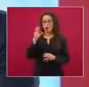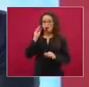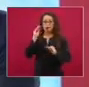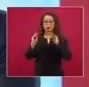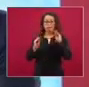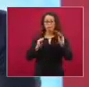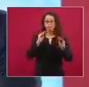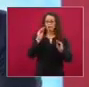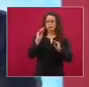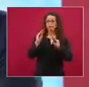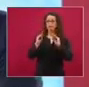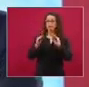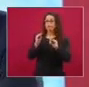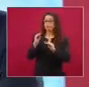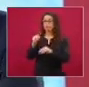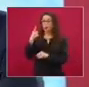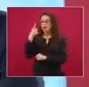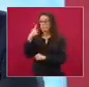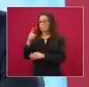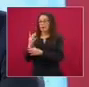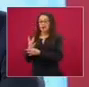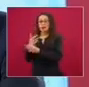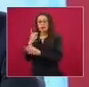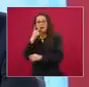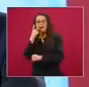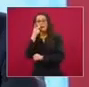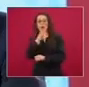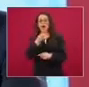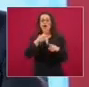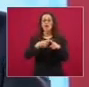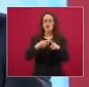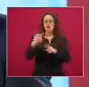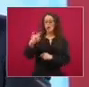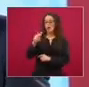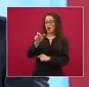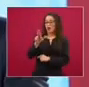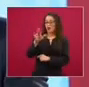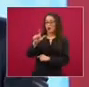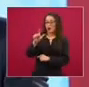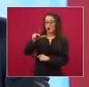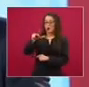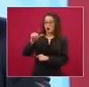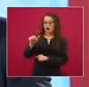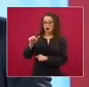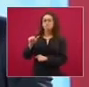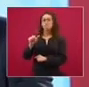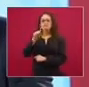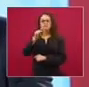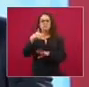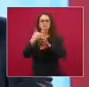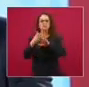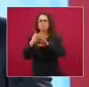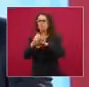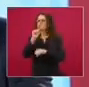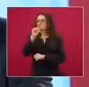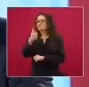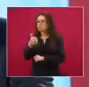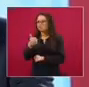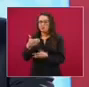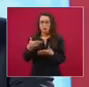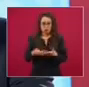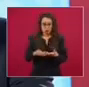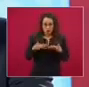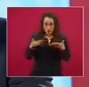que le ordenó García Luna, pues ni modo que nosotros